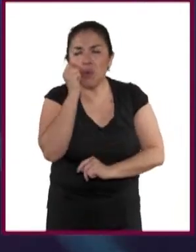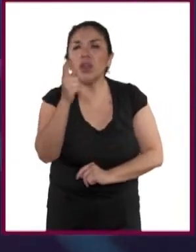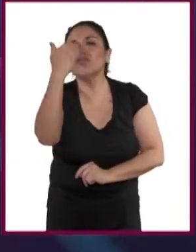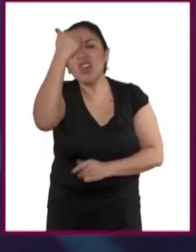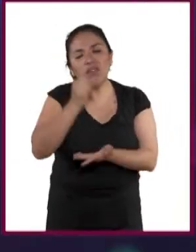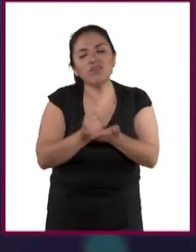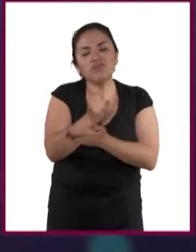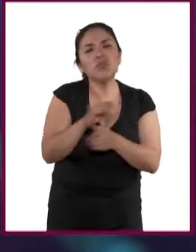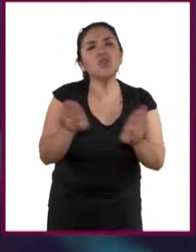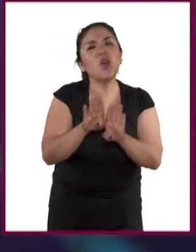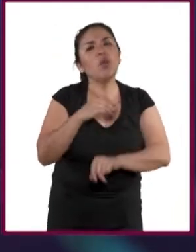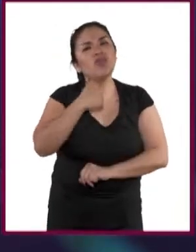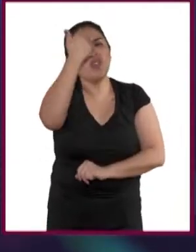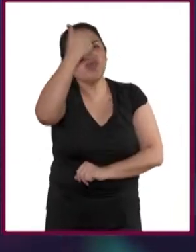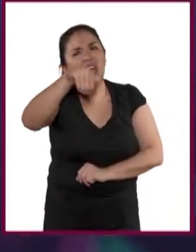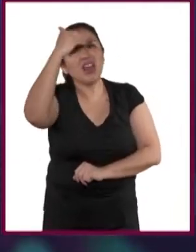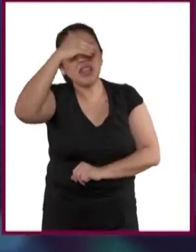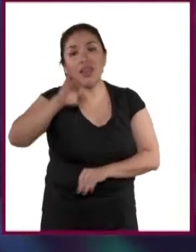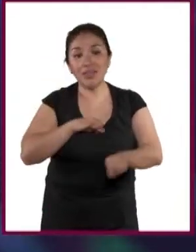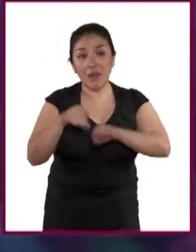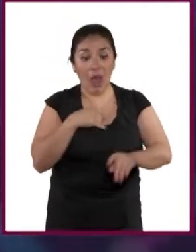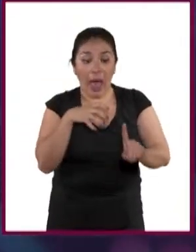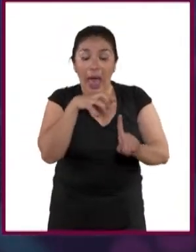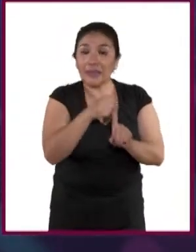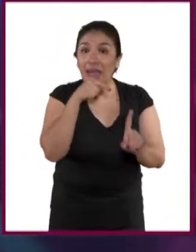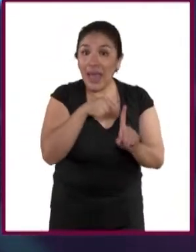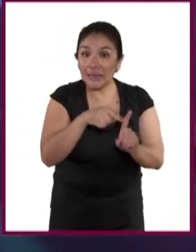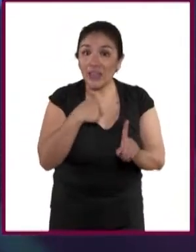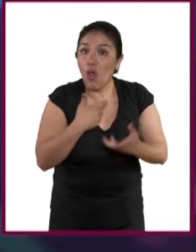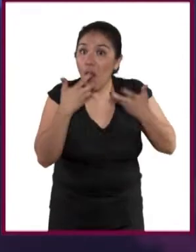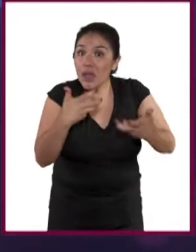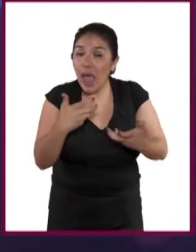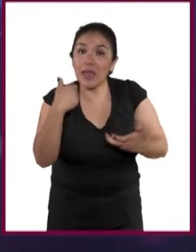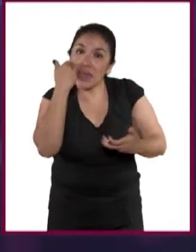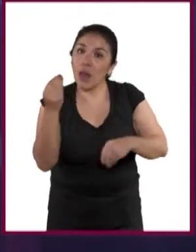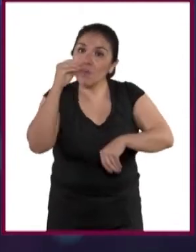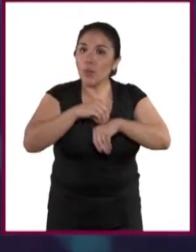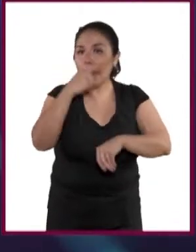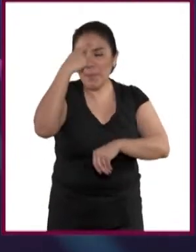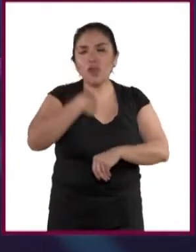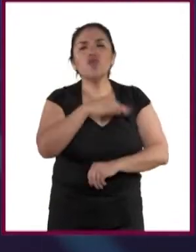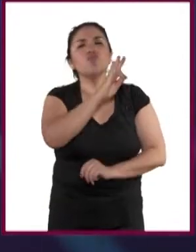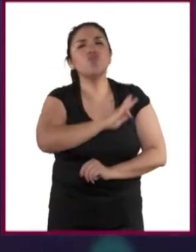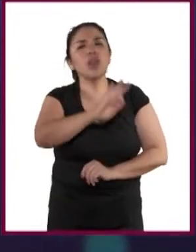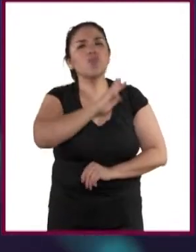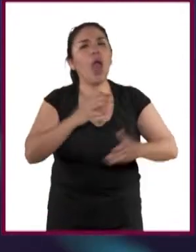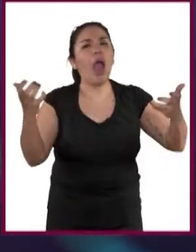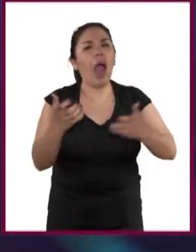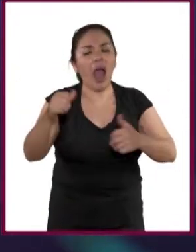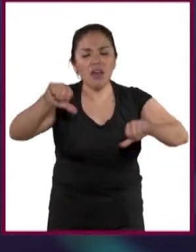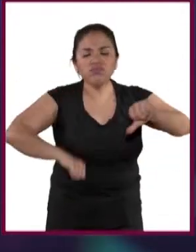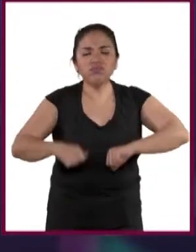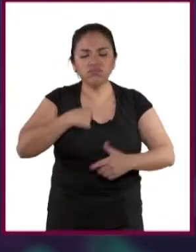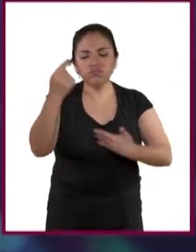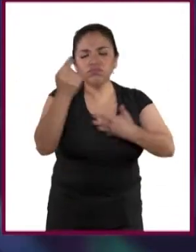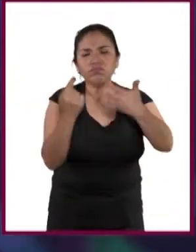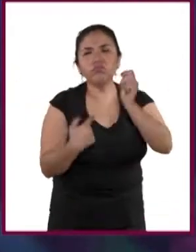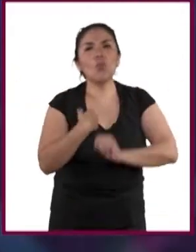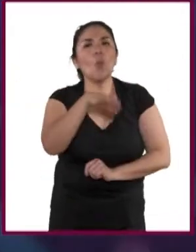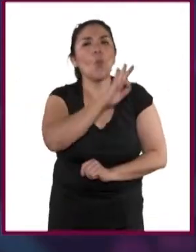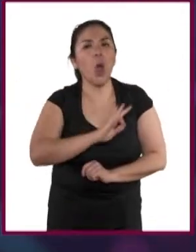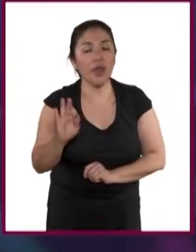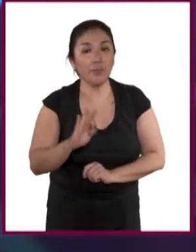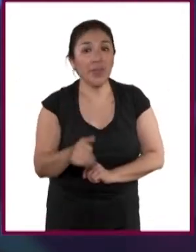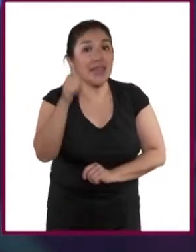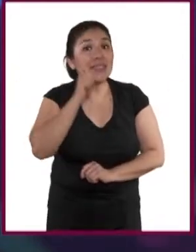decidir en función de qué tanto el trabajo elegido te permitirá realizar las acciones que te facilitarán obtener los recursos deseados.